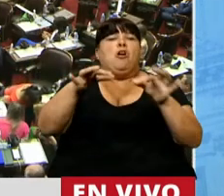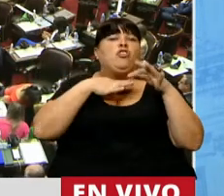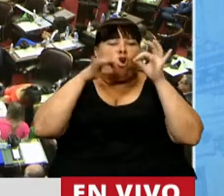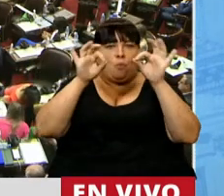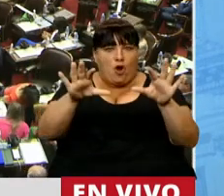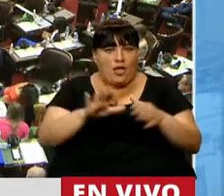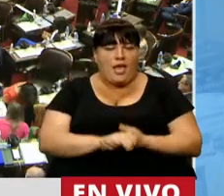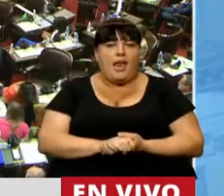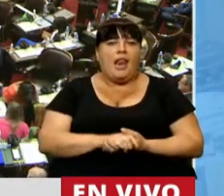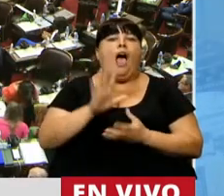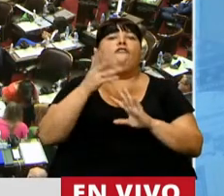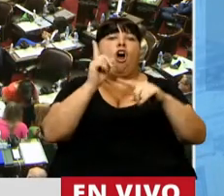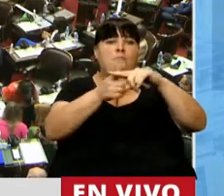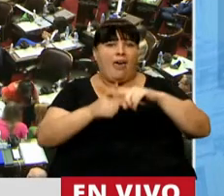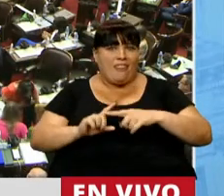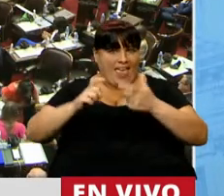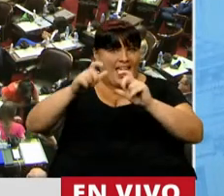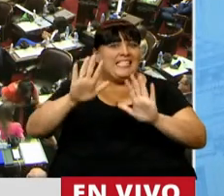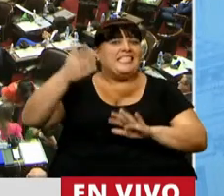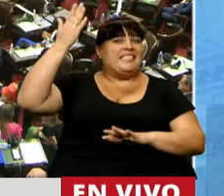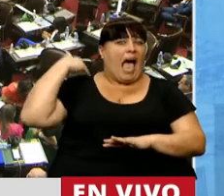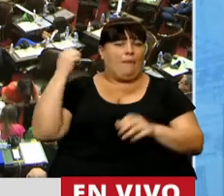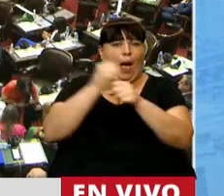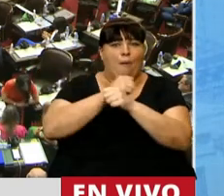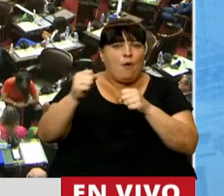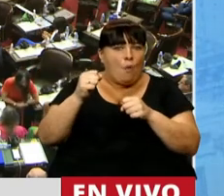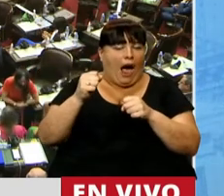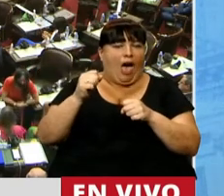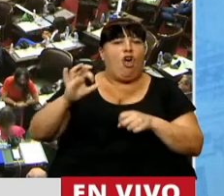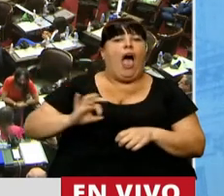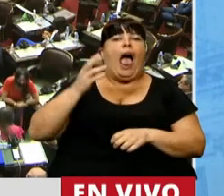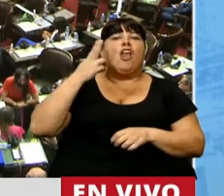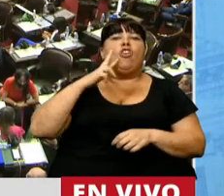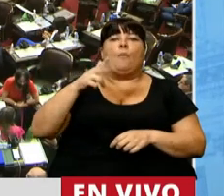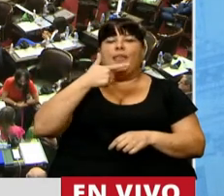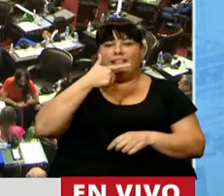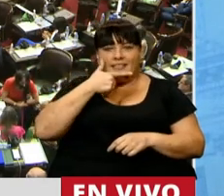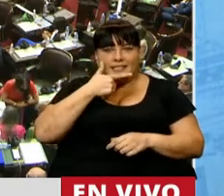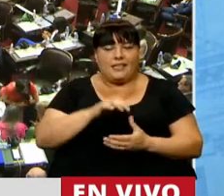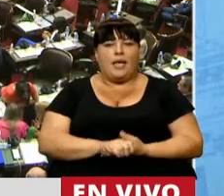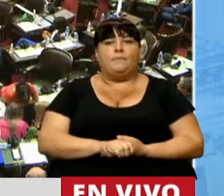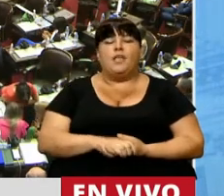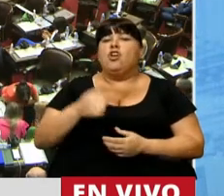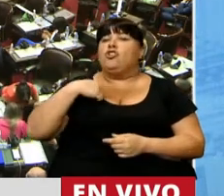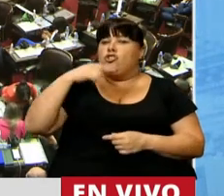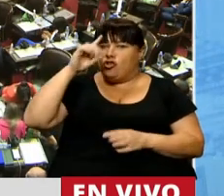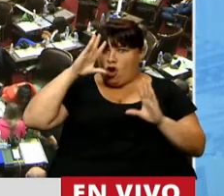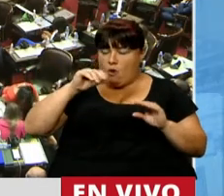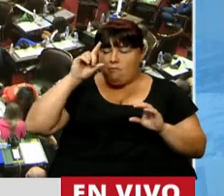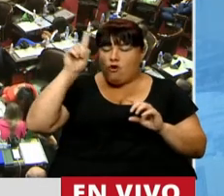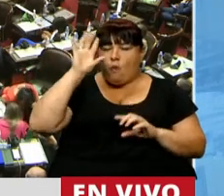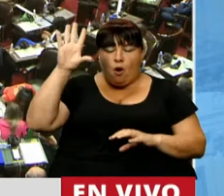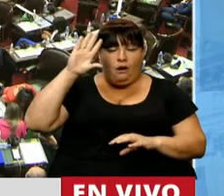quieran a la fórmula que teníamos sancionada en el año 2017, pero yo no me olvido,